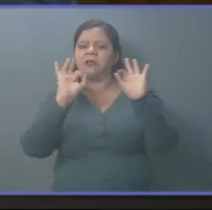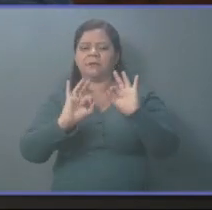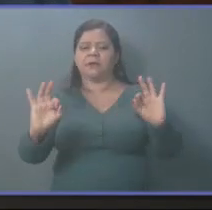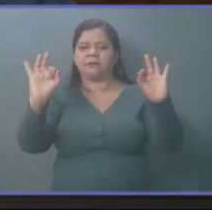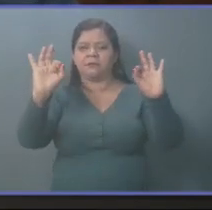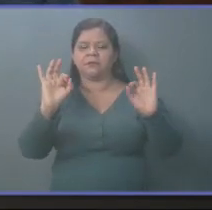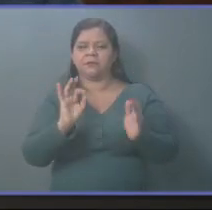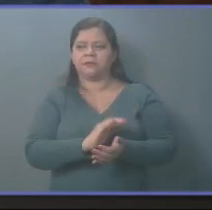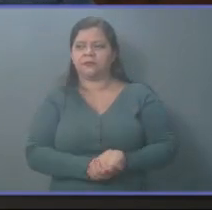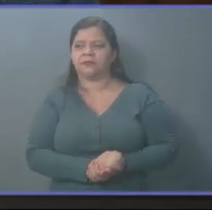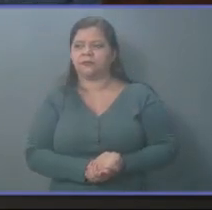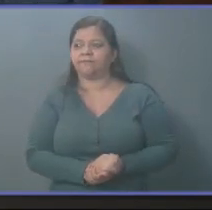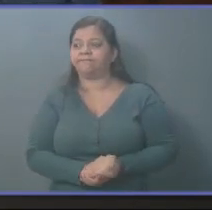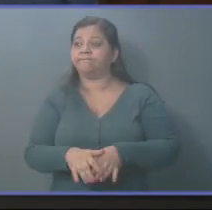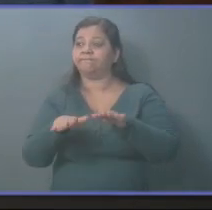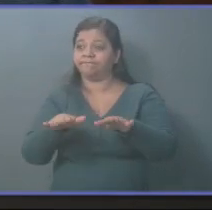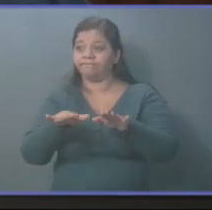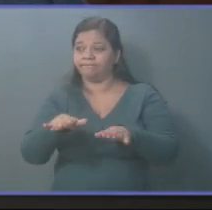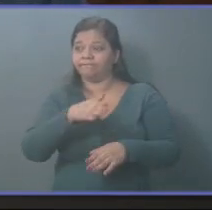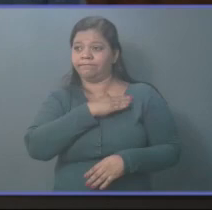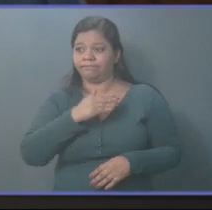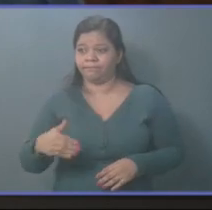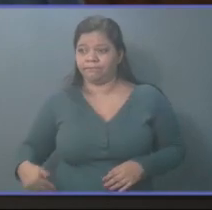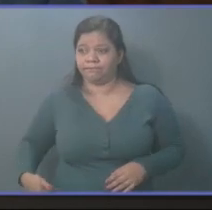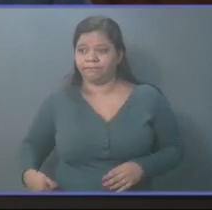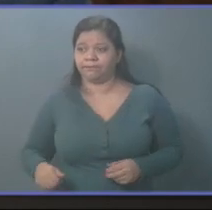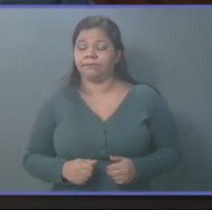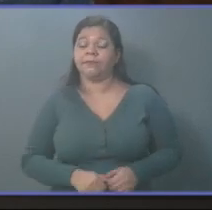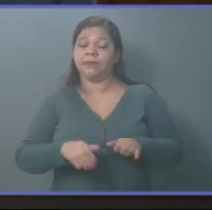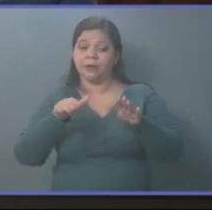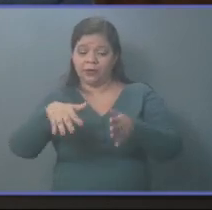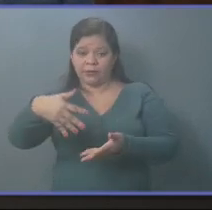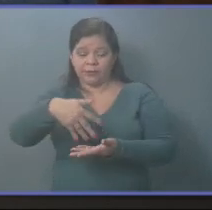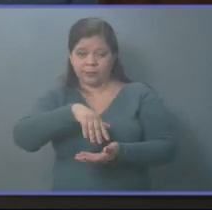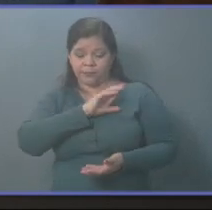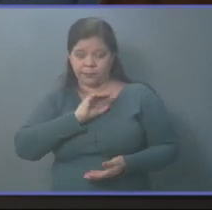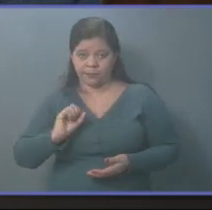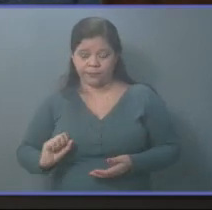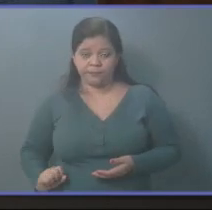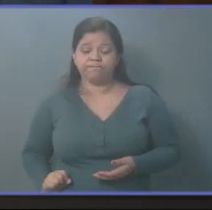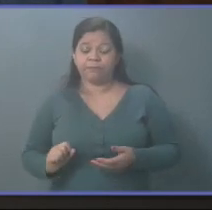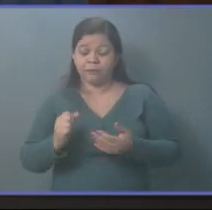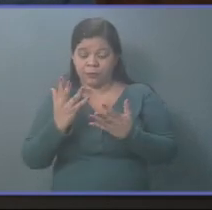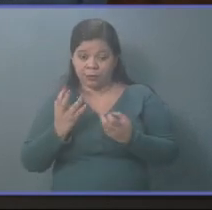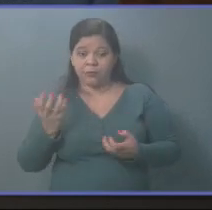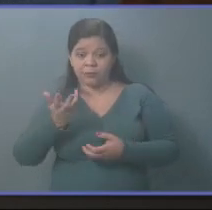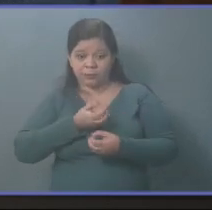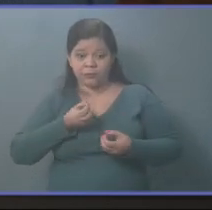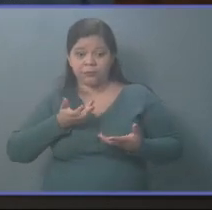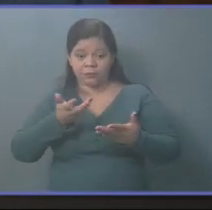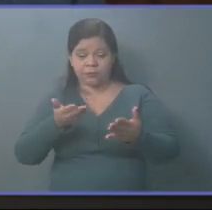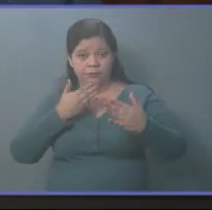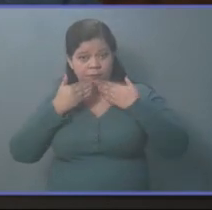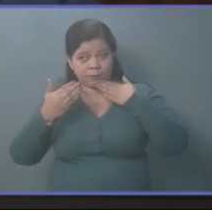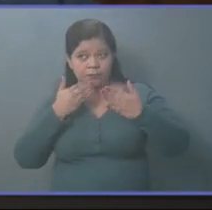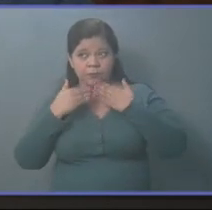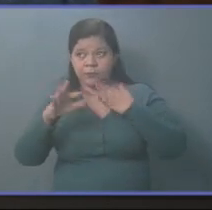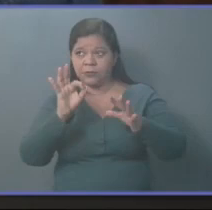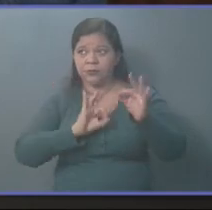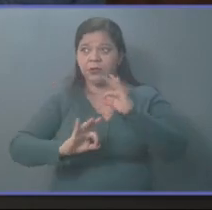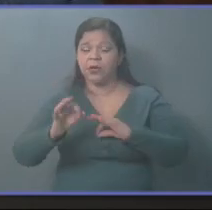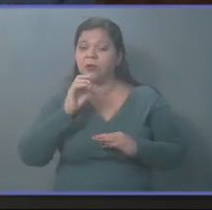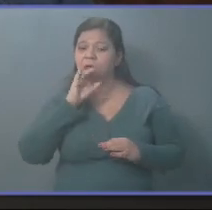así de que gracias presidente gracias por permitirme dirigirme y aclarar algunas